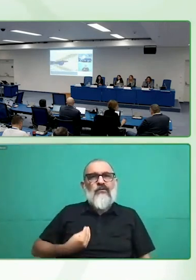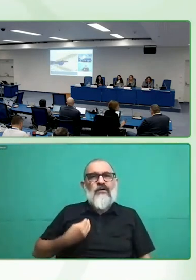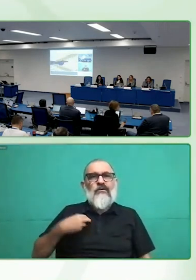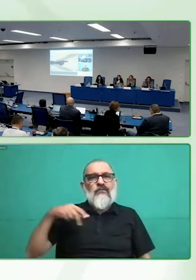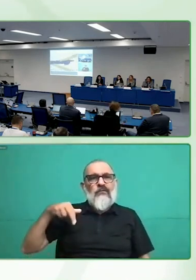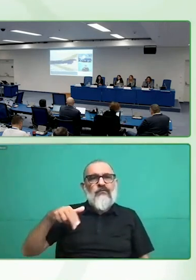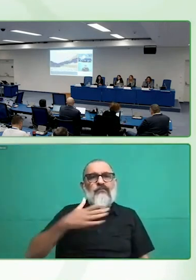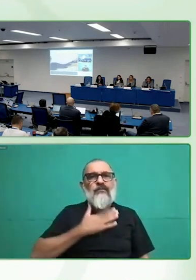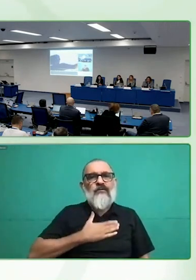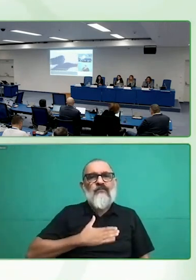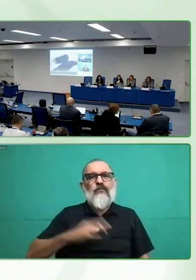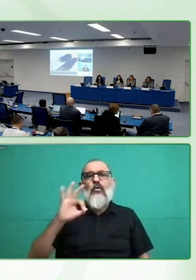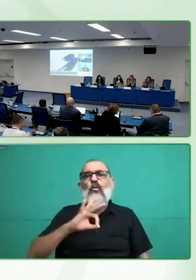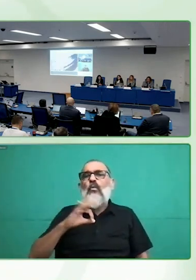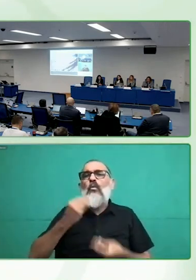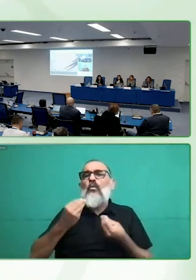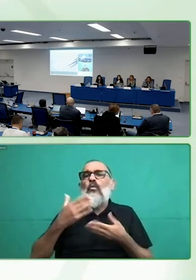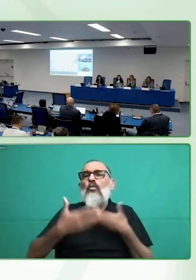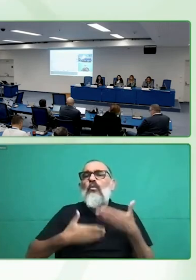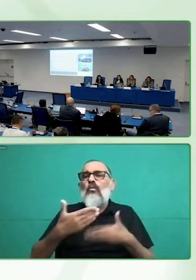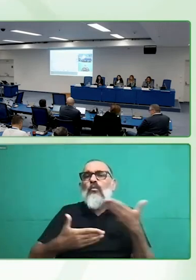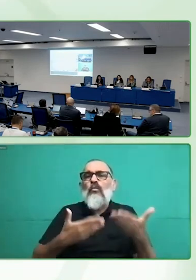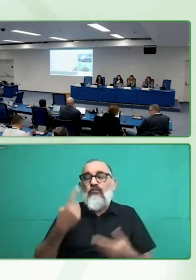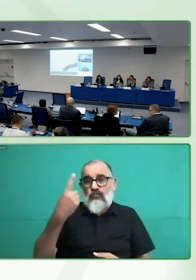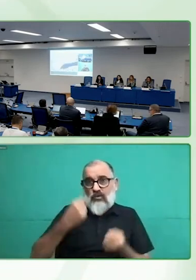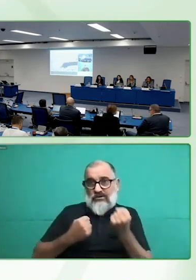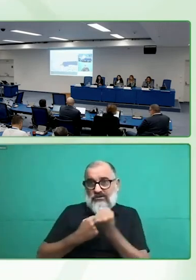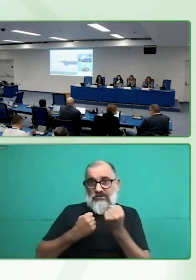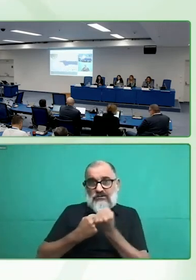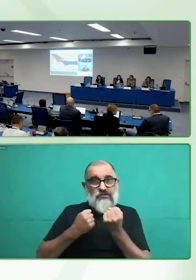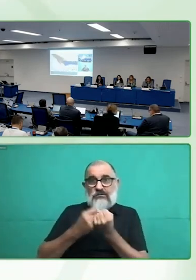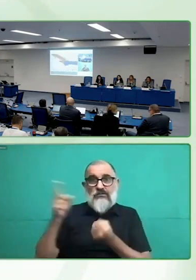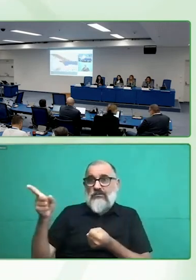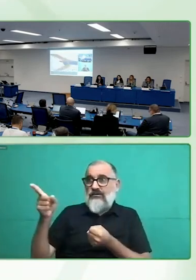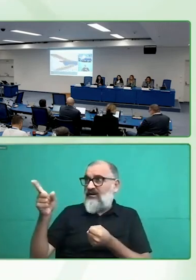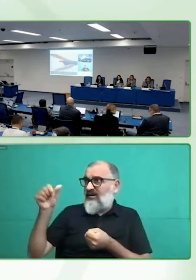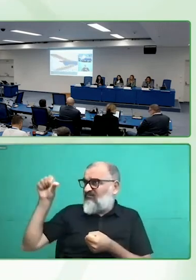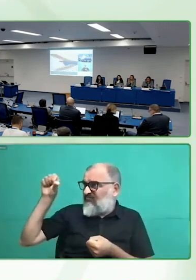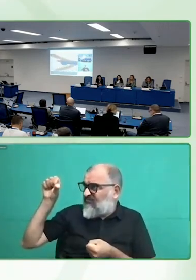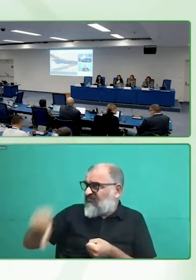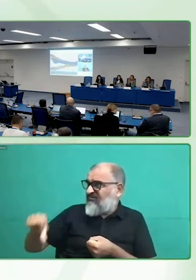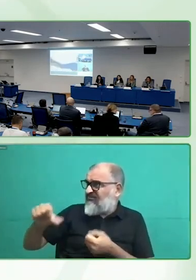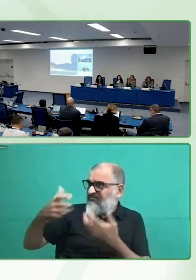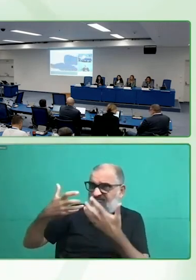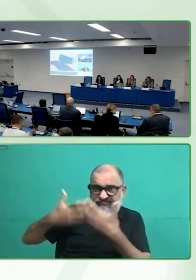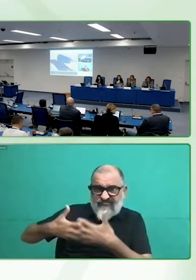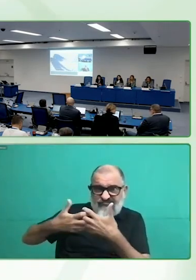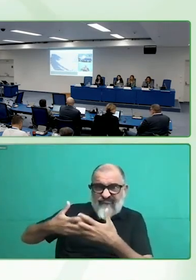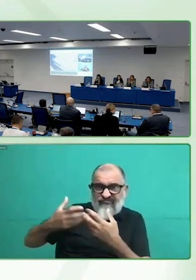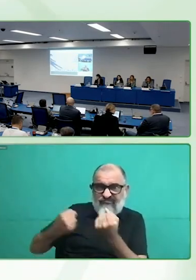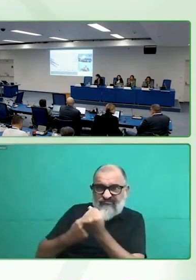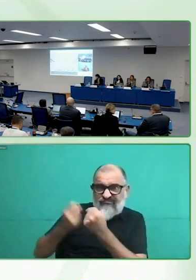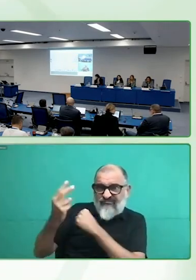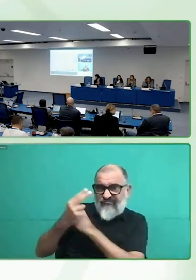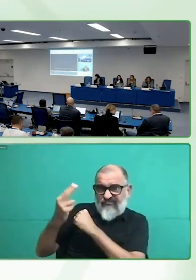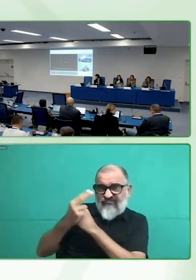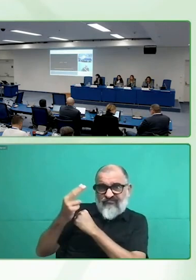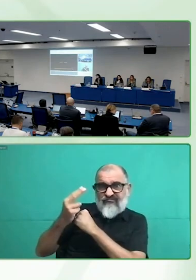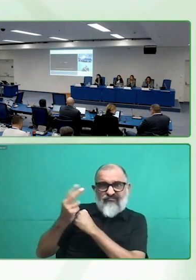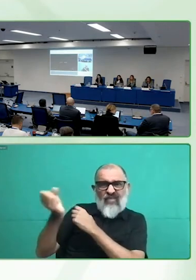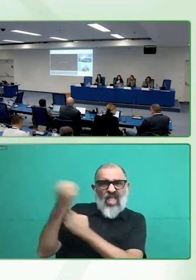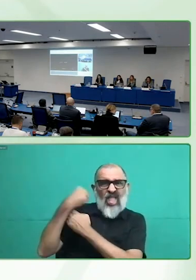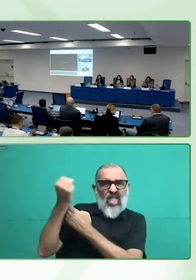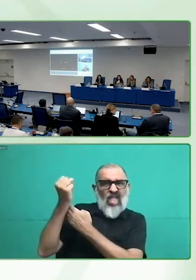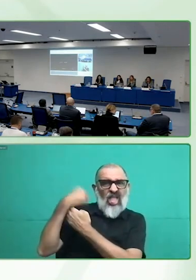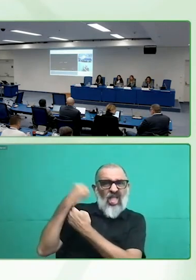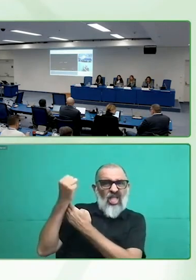que no funcione como cuidador, sino que me haga caso para que yo pueda tener control sobre mi vida.